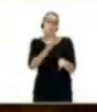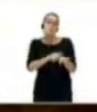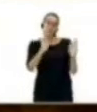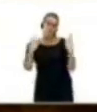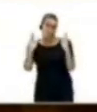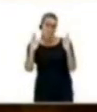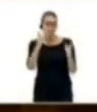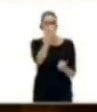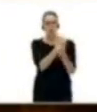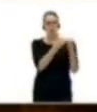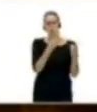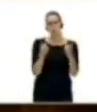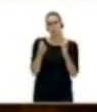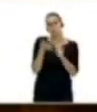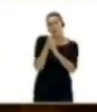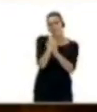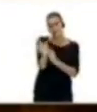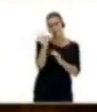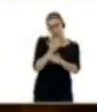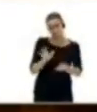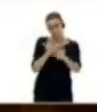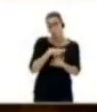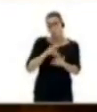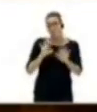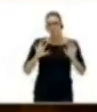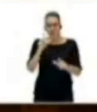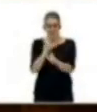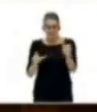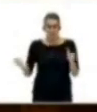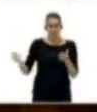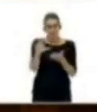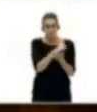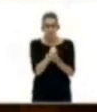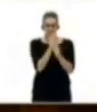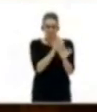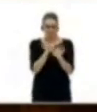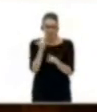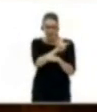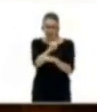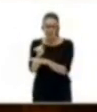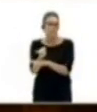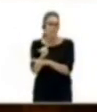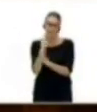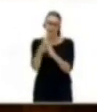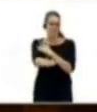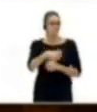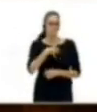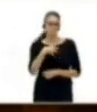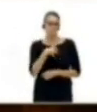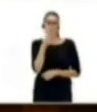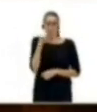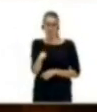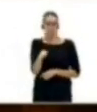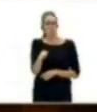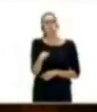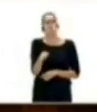algunos todo el tiempo. Pero no pueden engañar a todo el mundo todo el tiempo. Y es que por eso se han encontrado con el resultado